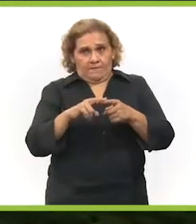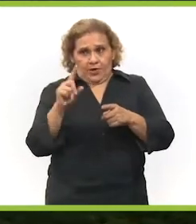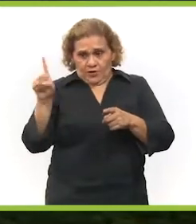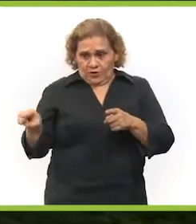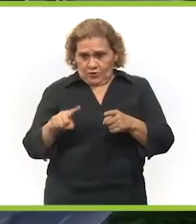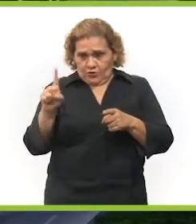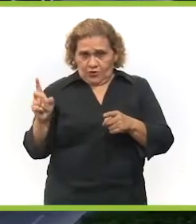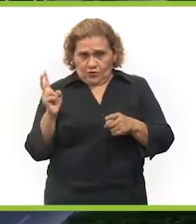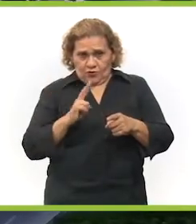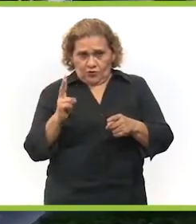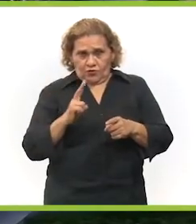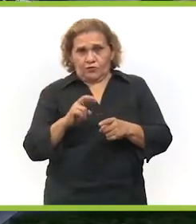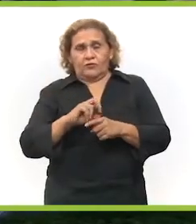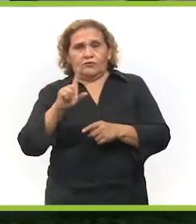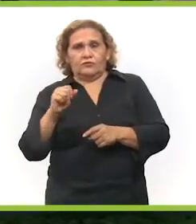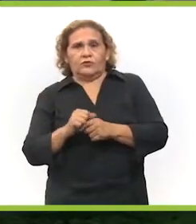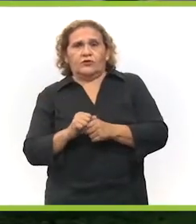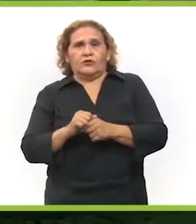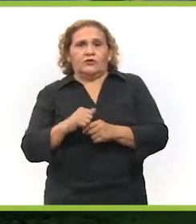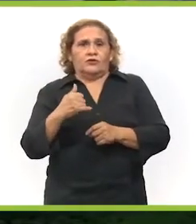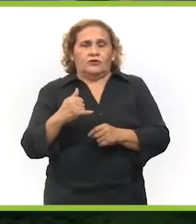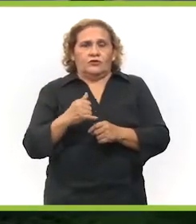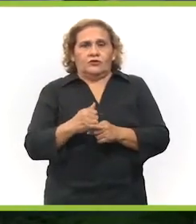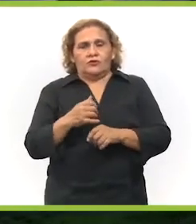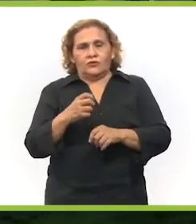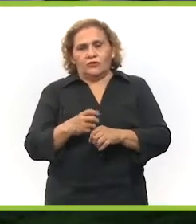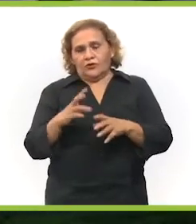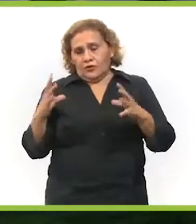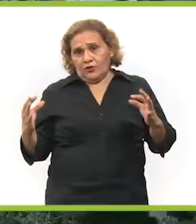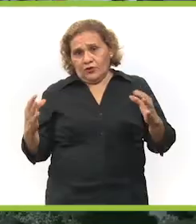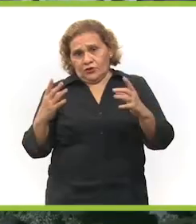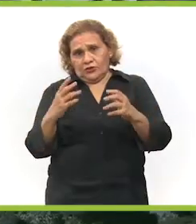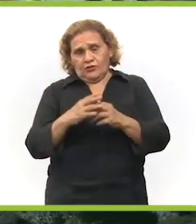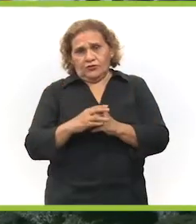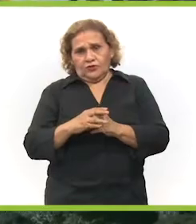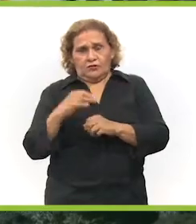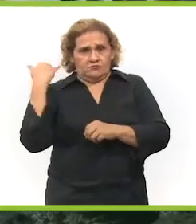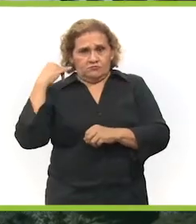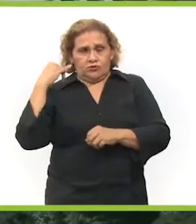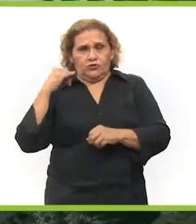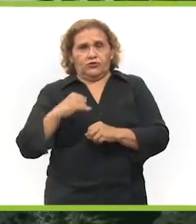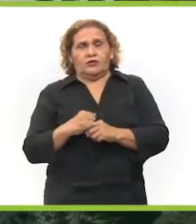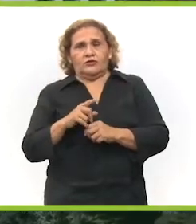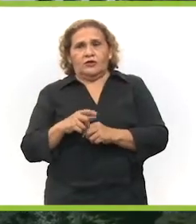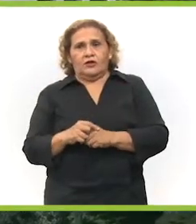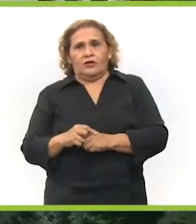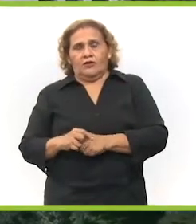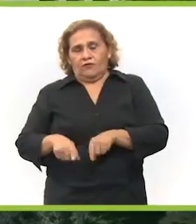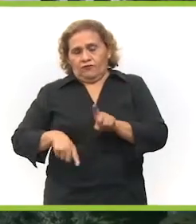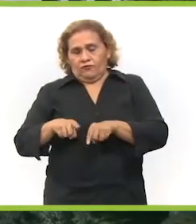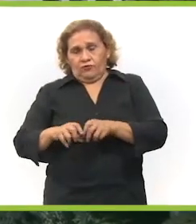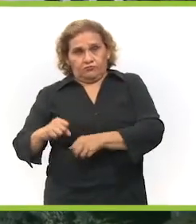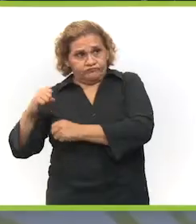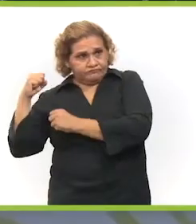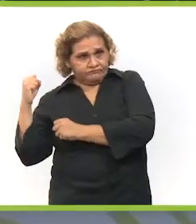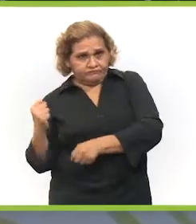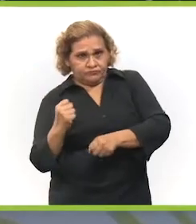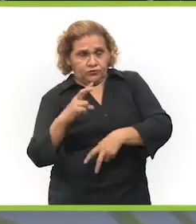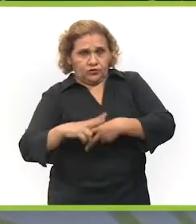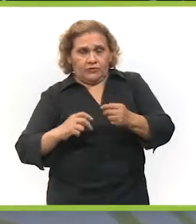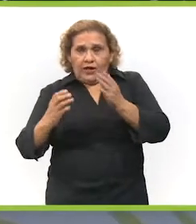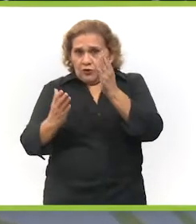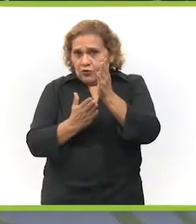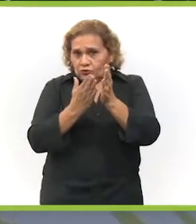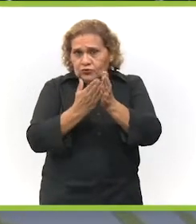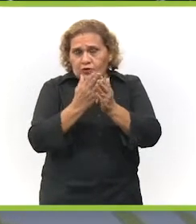parque eólico, la planta de cocinas Wood Jennings en su primera y segunda estapa, y el estadio sostenible de Yucatán, este estadio de fútbol y de béisbol,